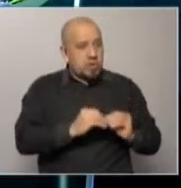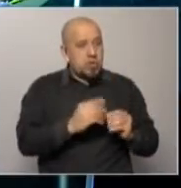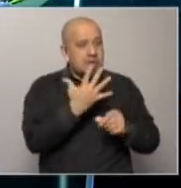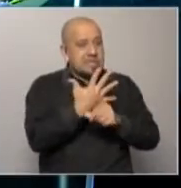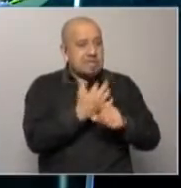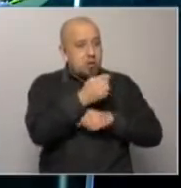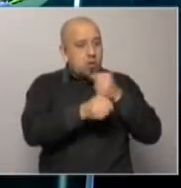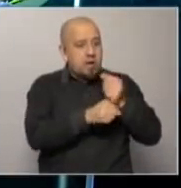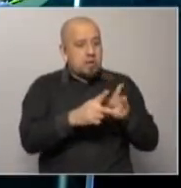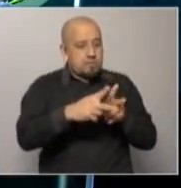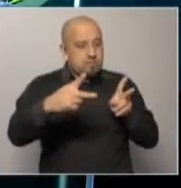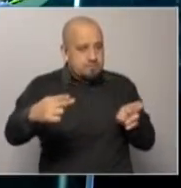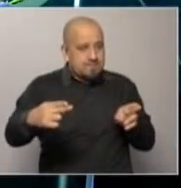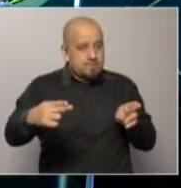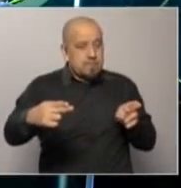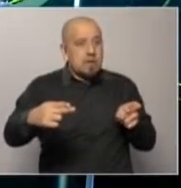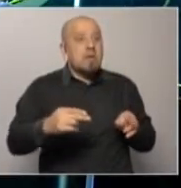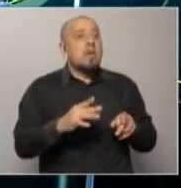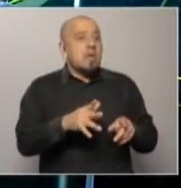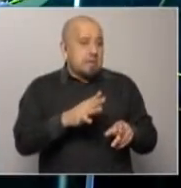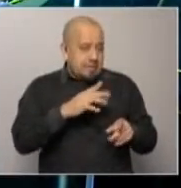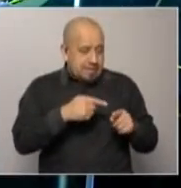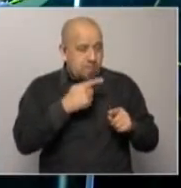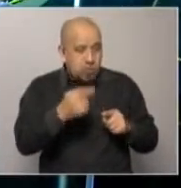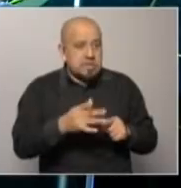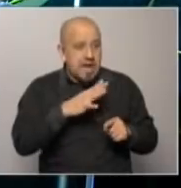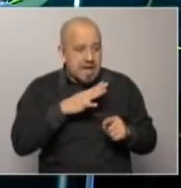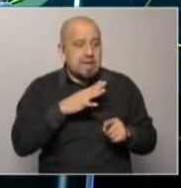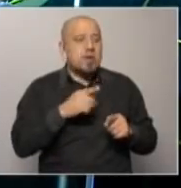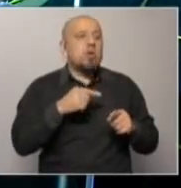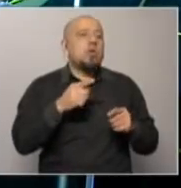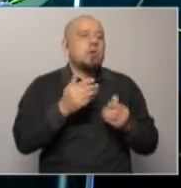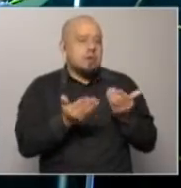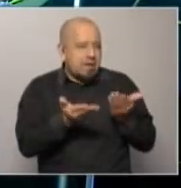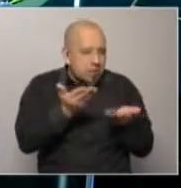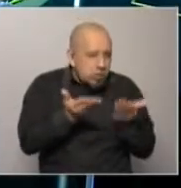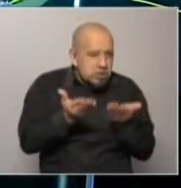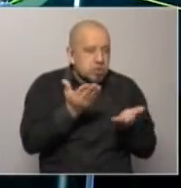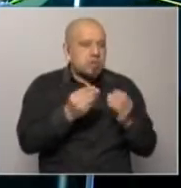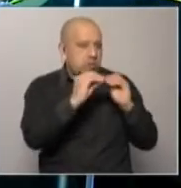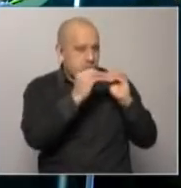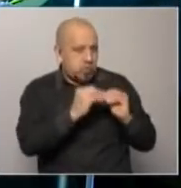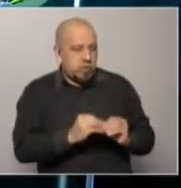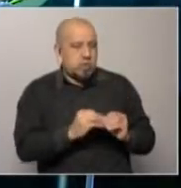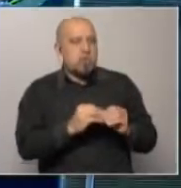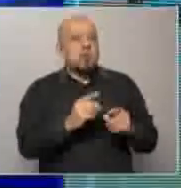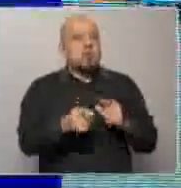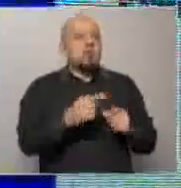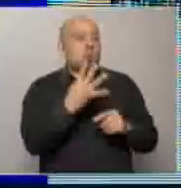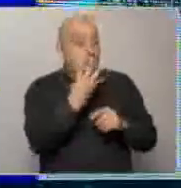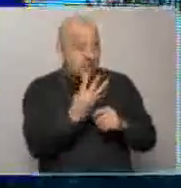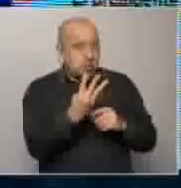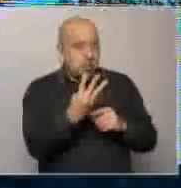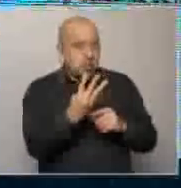rendiciones de cuentas de las cuales cuatro pueden modificar los montos establecidos por el primero, por el primer presupuesto.